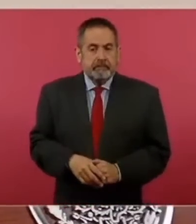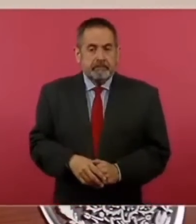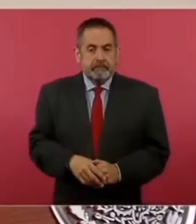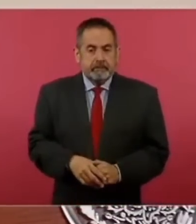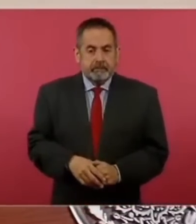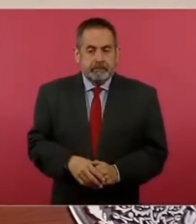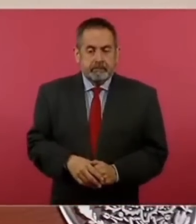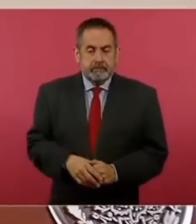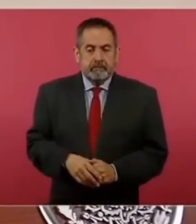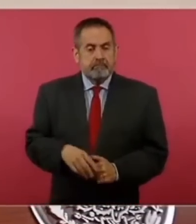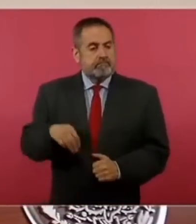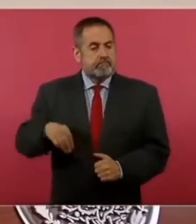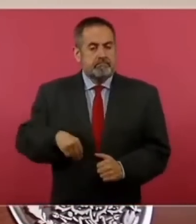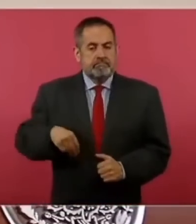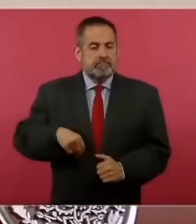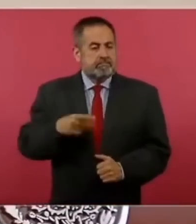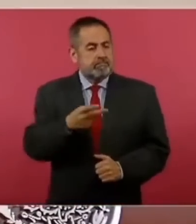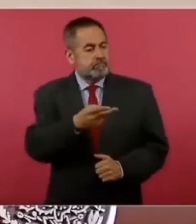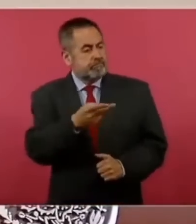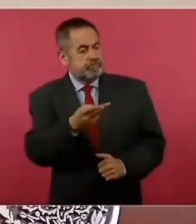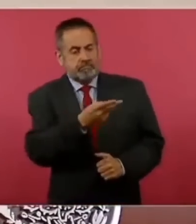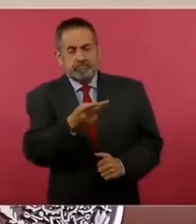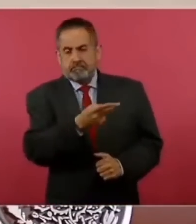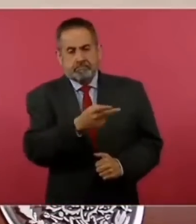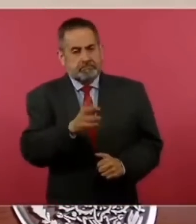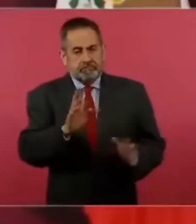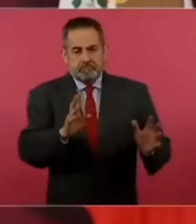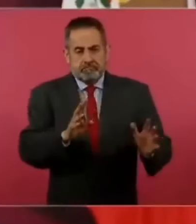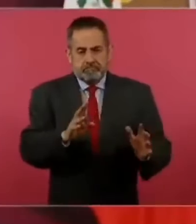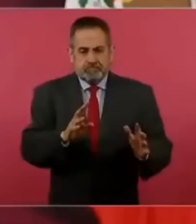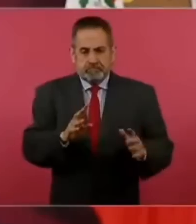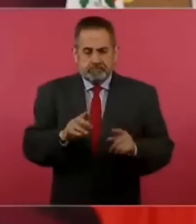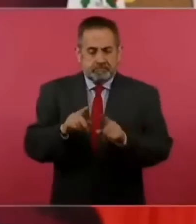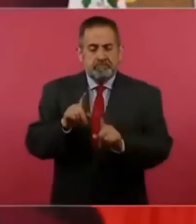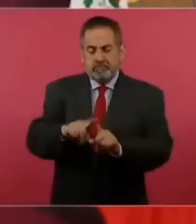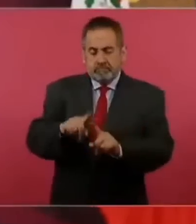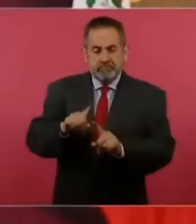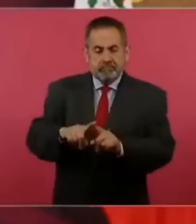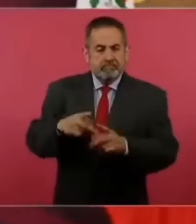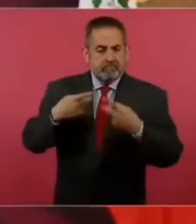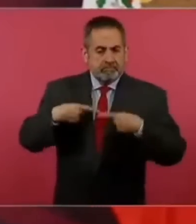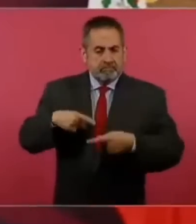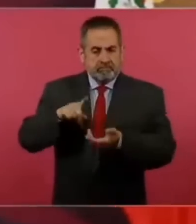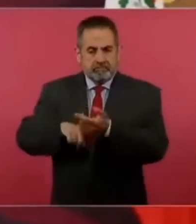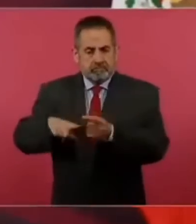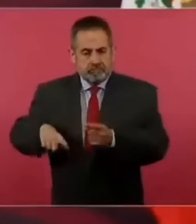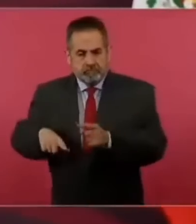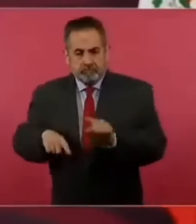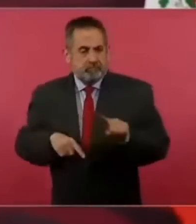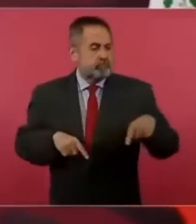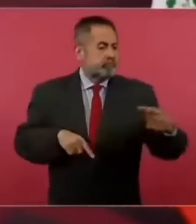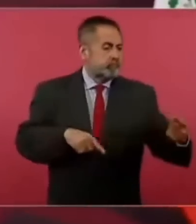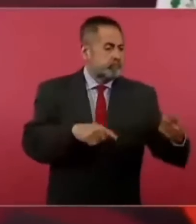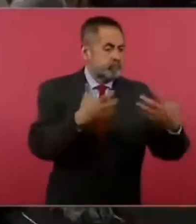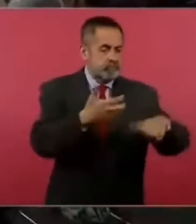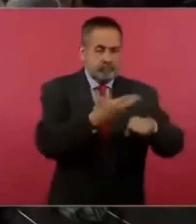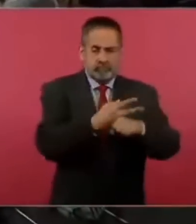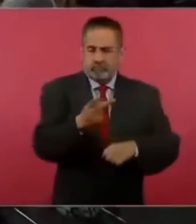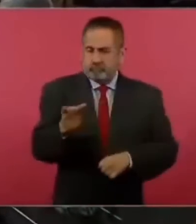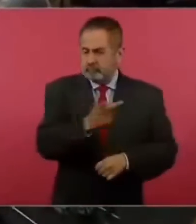tiene la culpa tanto el que mata a la vaca como el que le agarra la pata